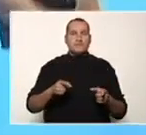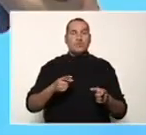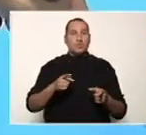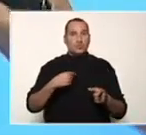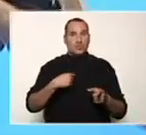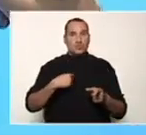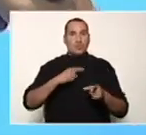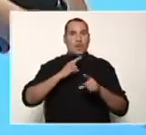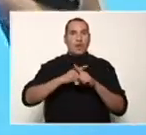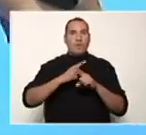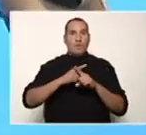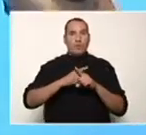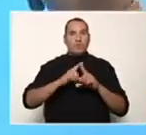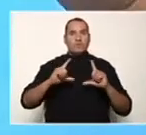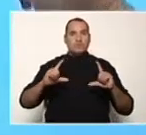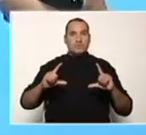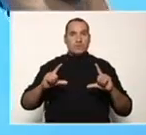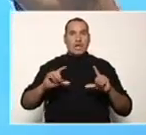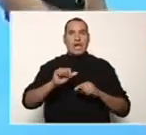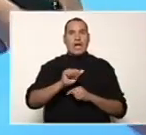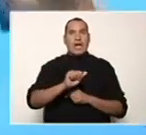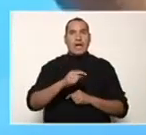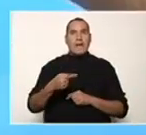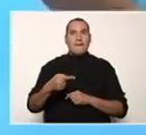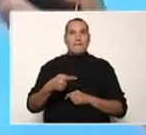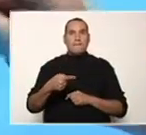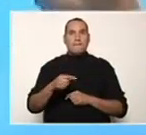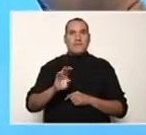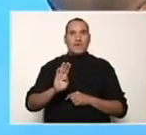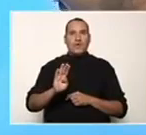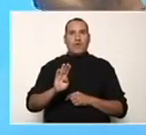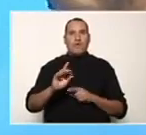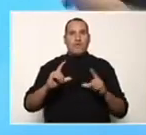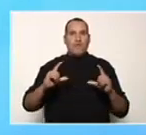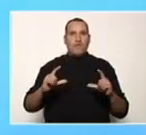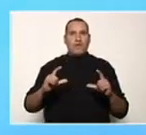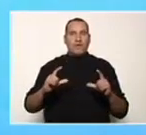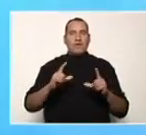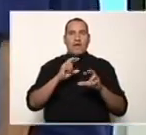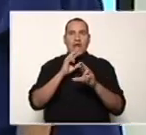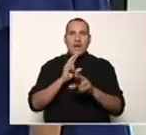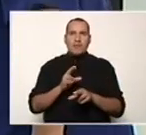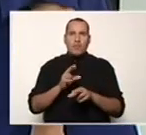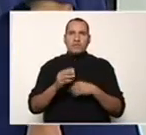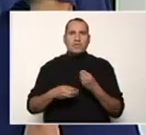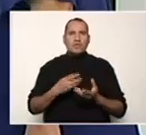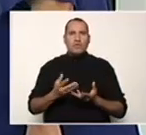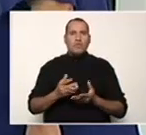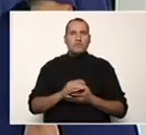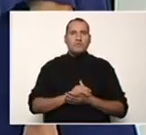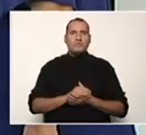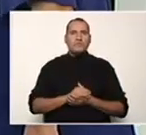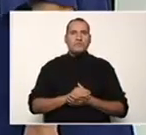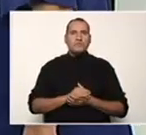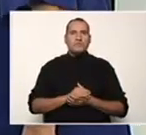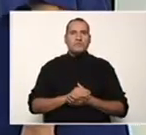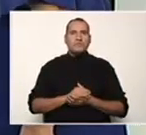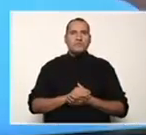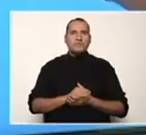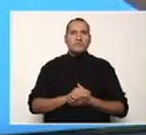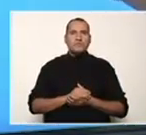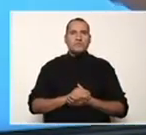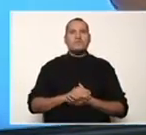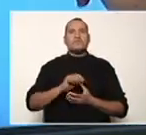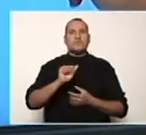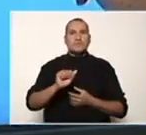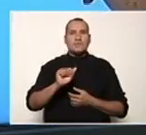a menos b. Y el desarrollo de esto sería elevar al cuadrado